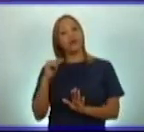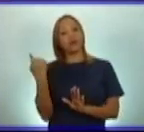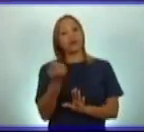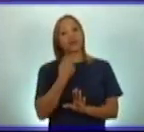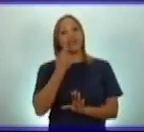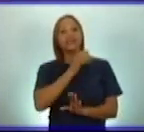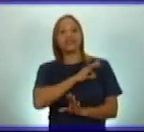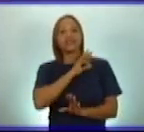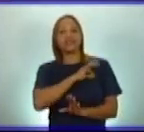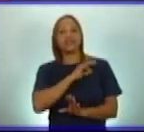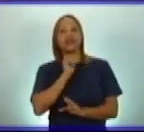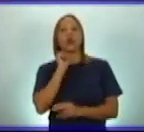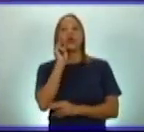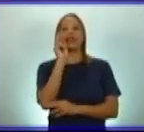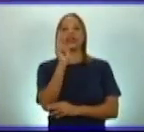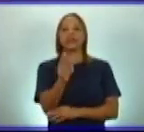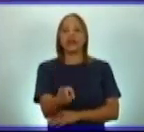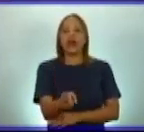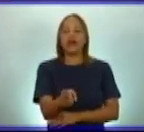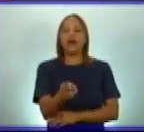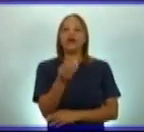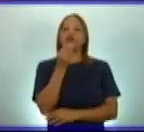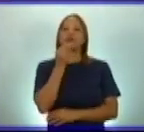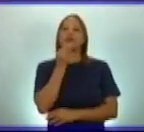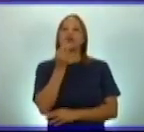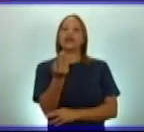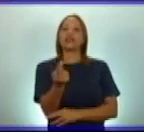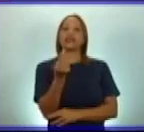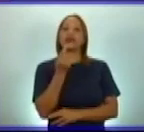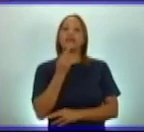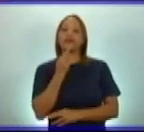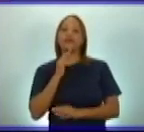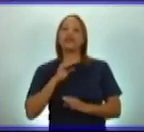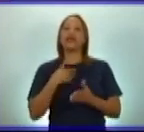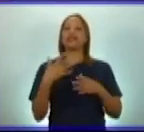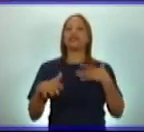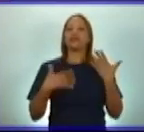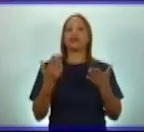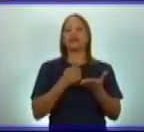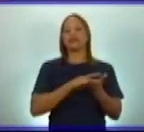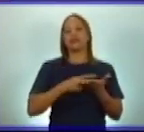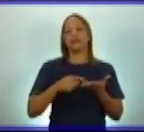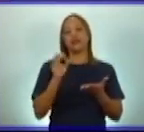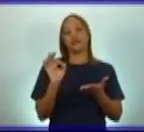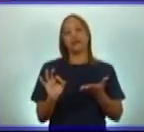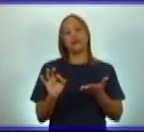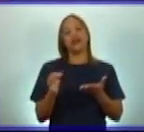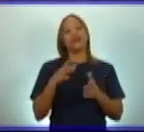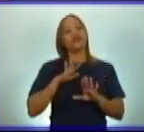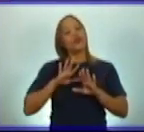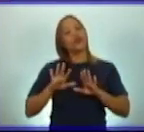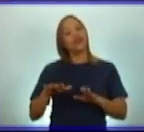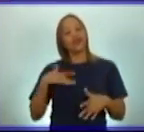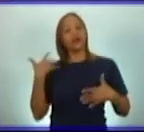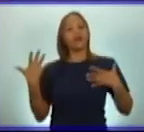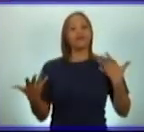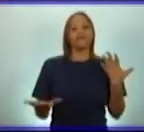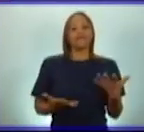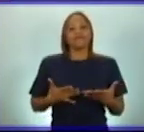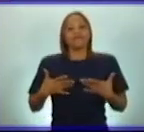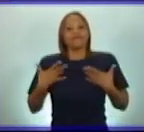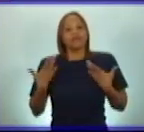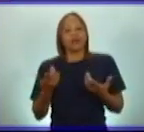orientados y puedan responder las actividades de la semana. Y los dejo motivados para que